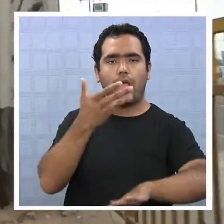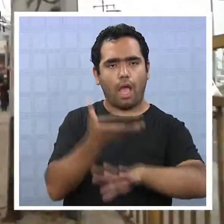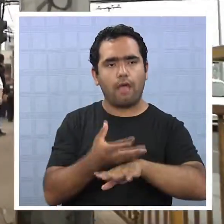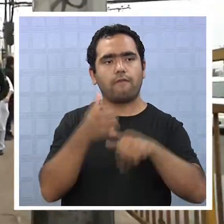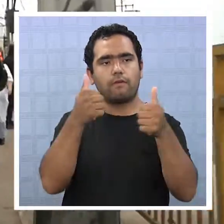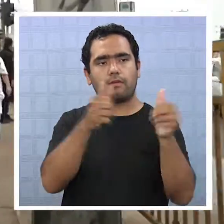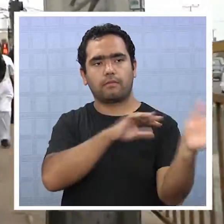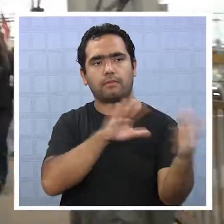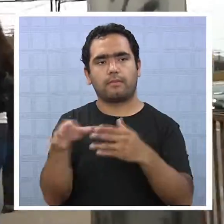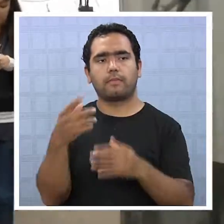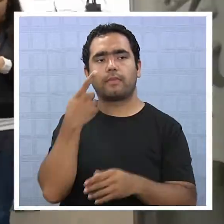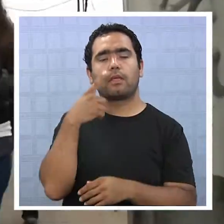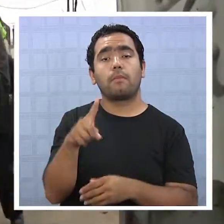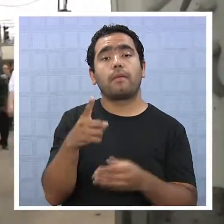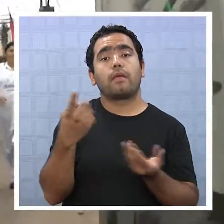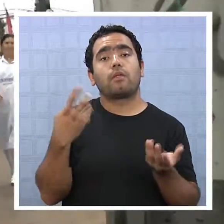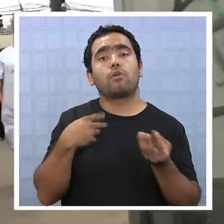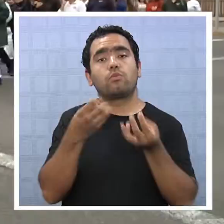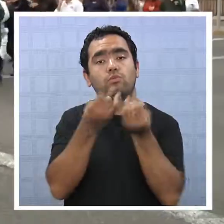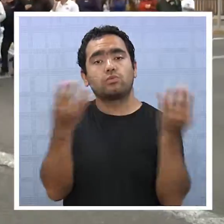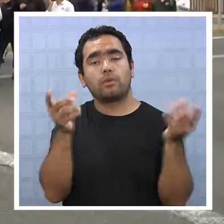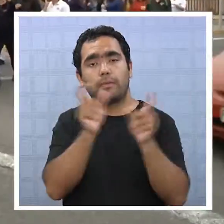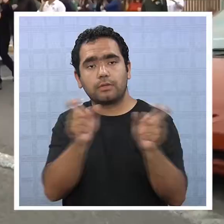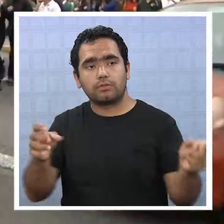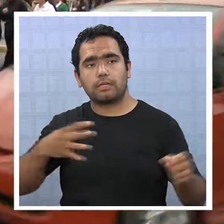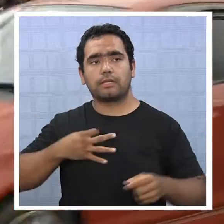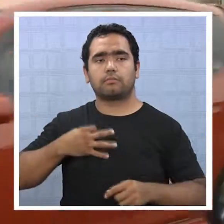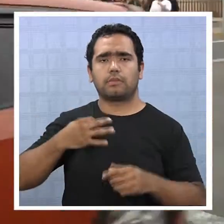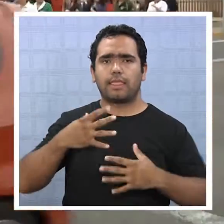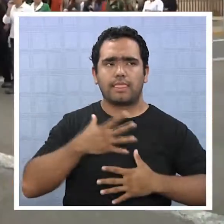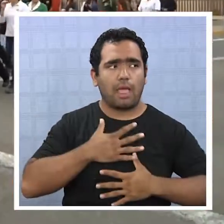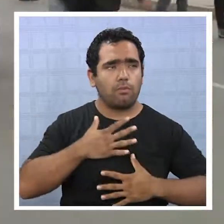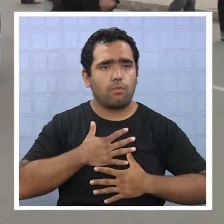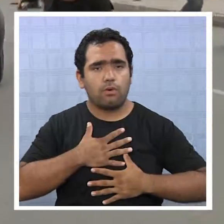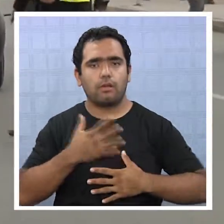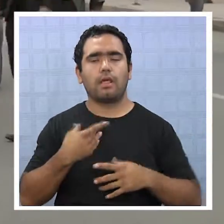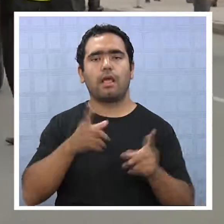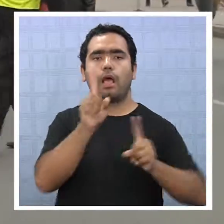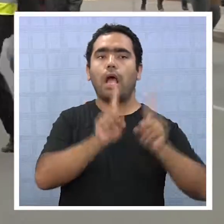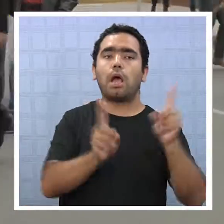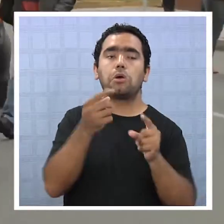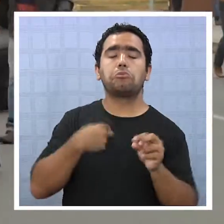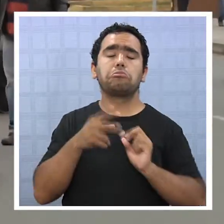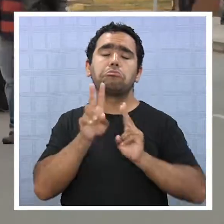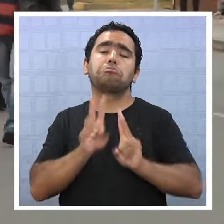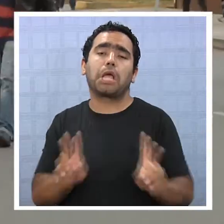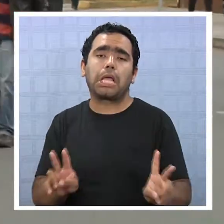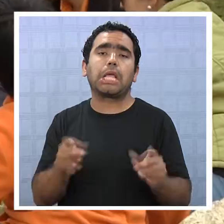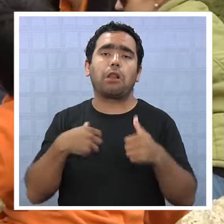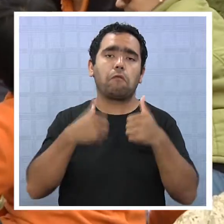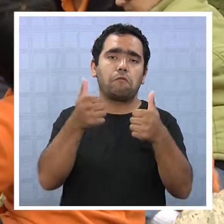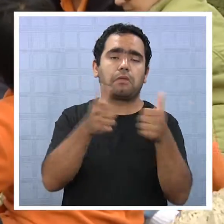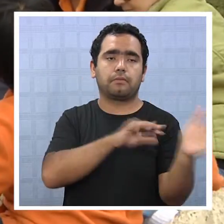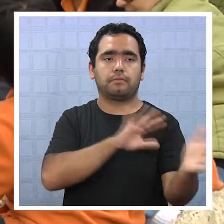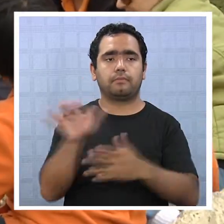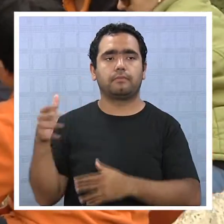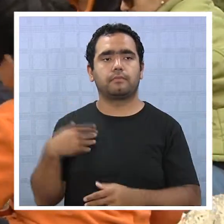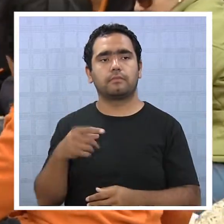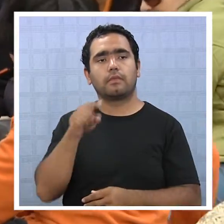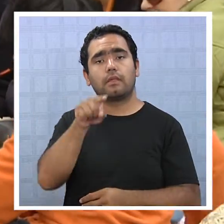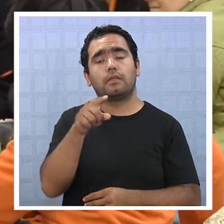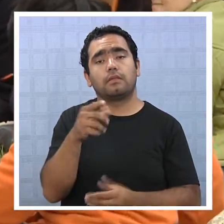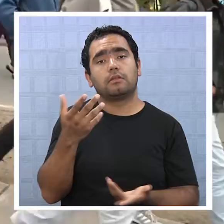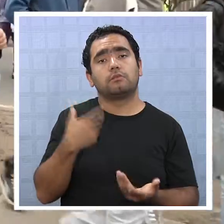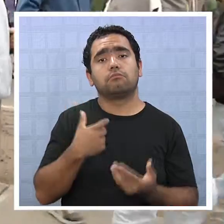encabeza la Intendenta Regional. Pero aunque gran parte de la ciudadanía se siente atemorizada, hay quienes mantienen tranquilidad ante el fenómeno.